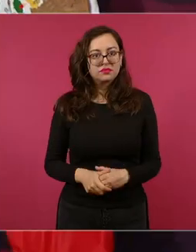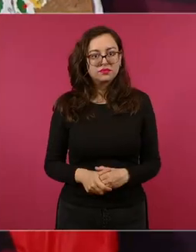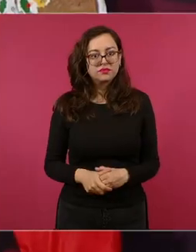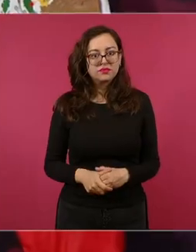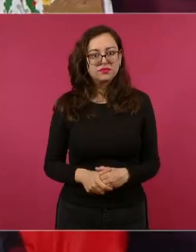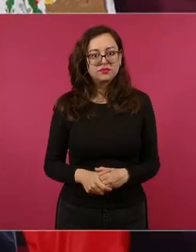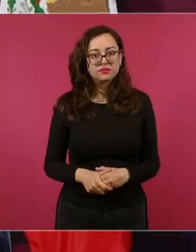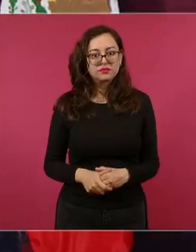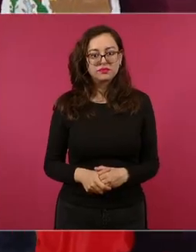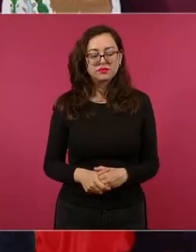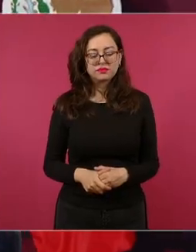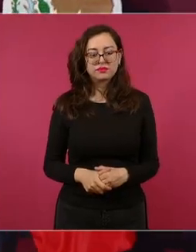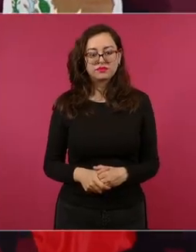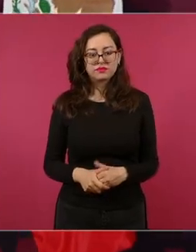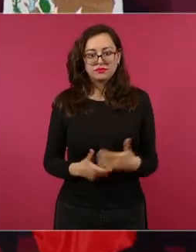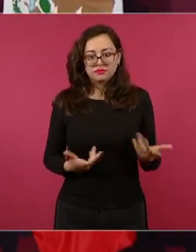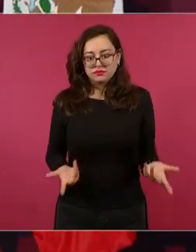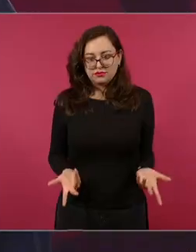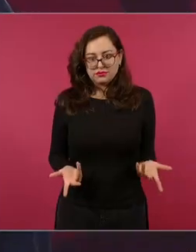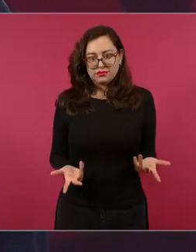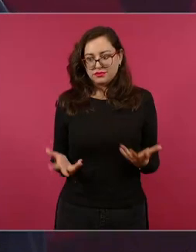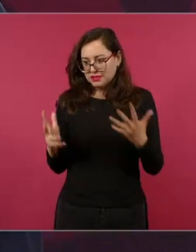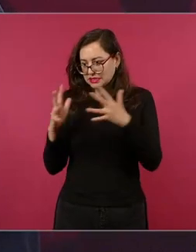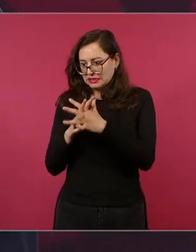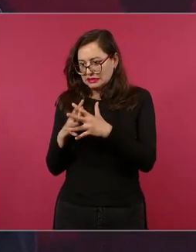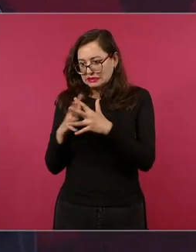a conquistas revolucionarias